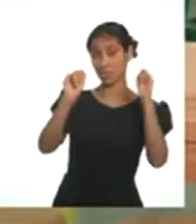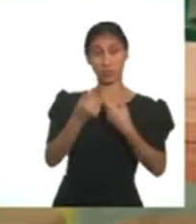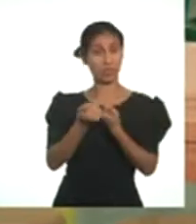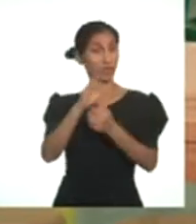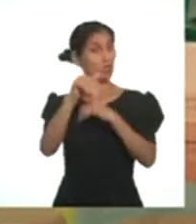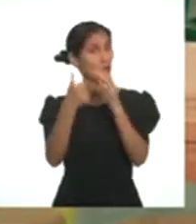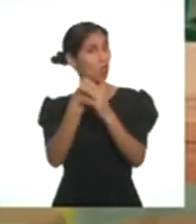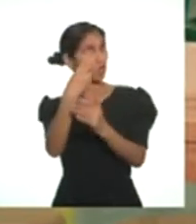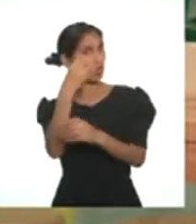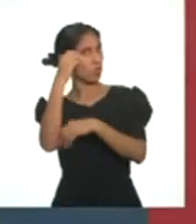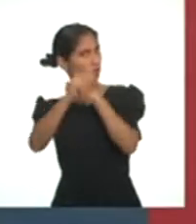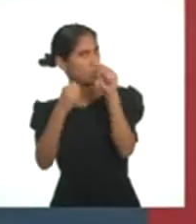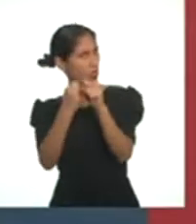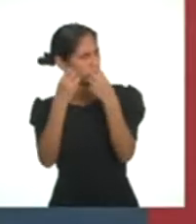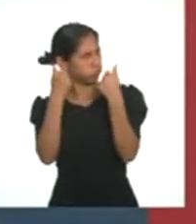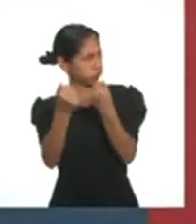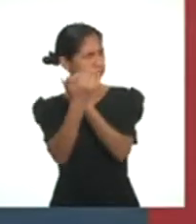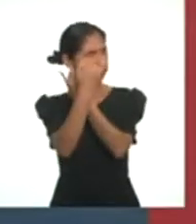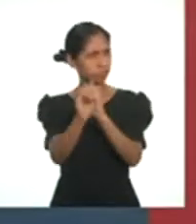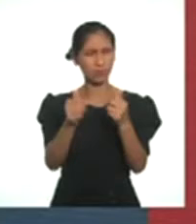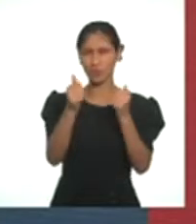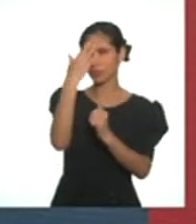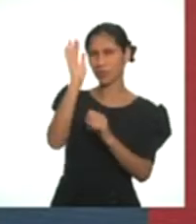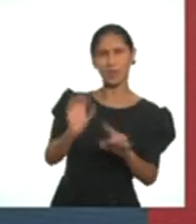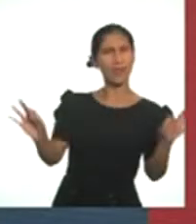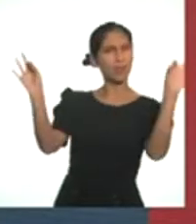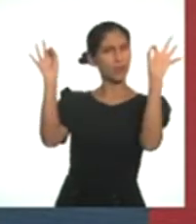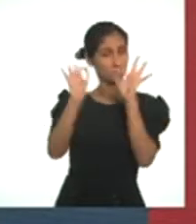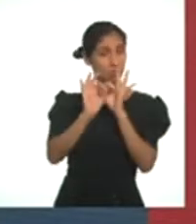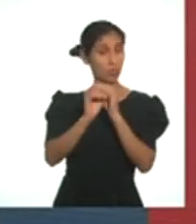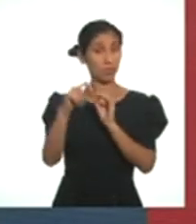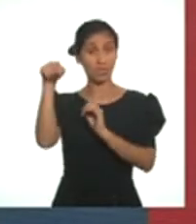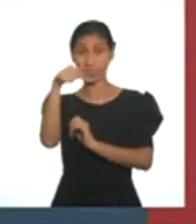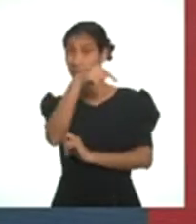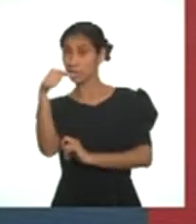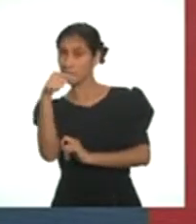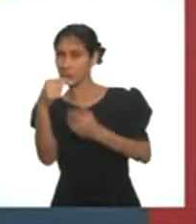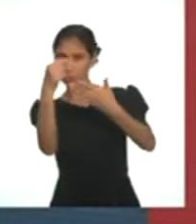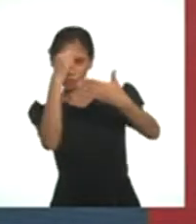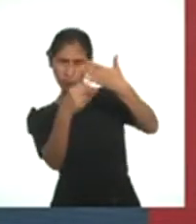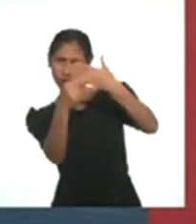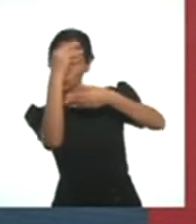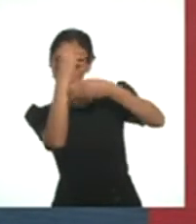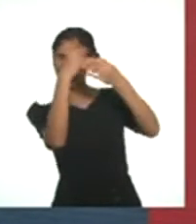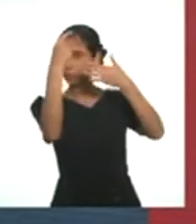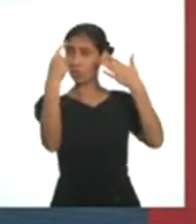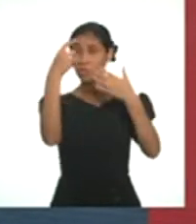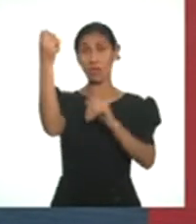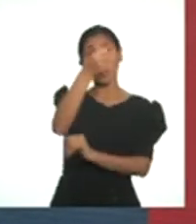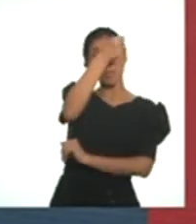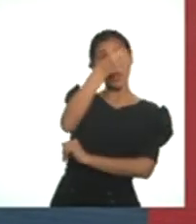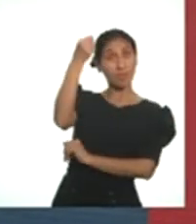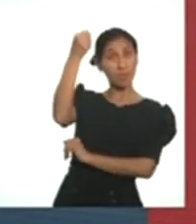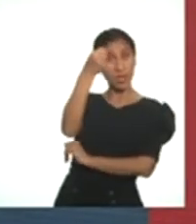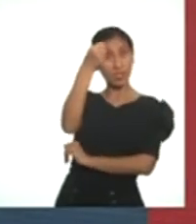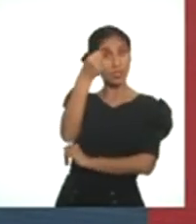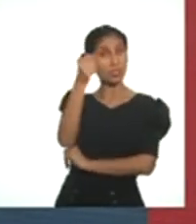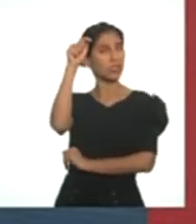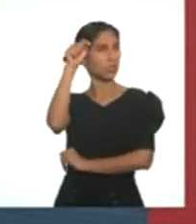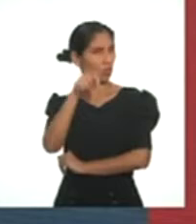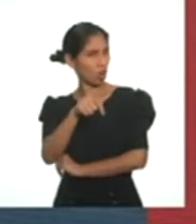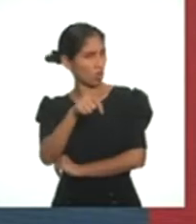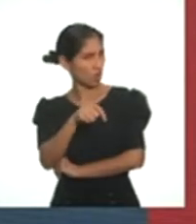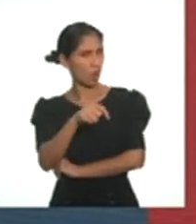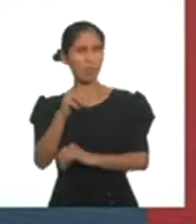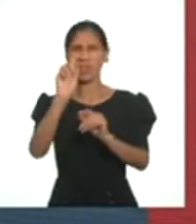años de vida republicana. Es un día muy importante, pues durante estas semanas hemos ido recolectando las banderas del Bicentenario y